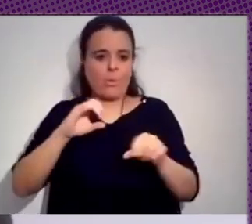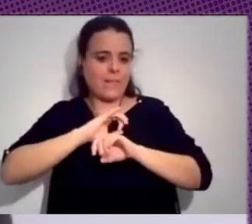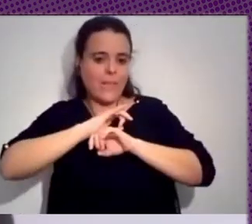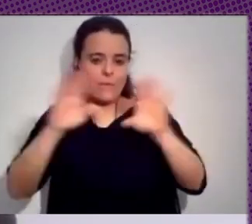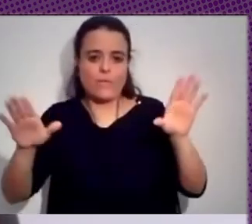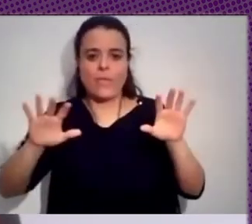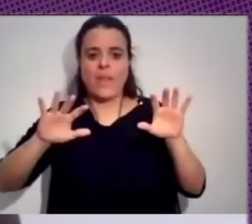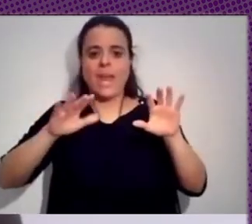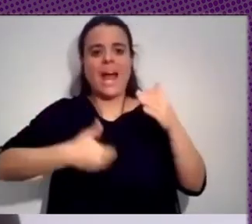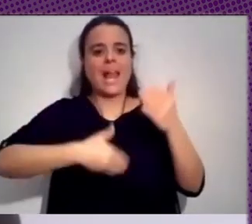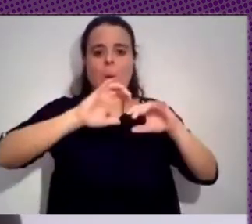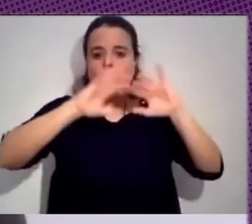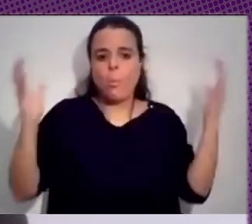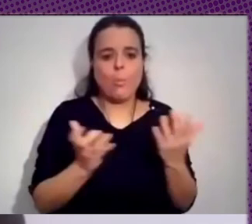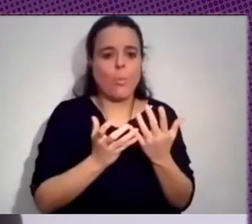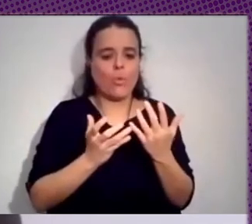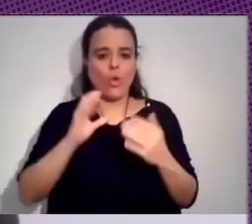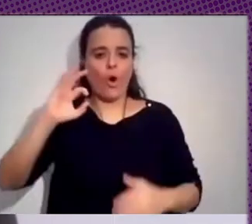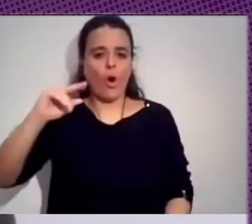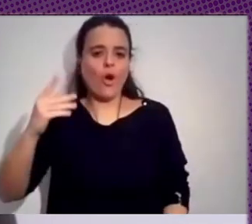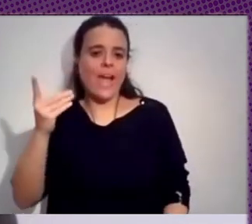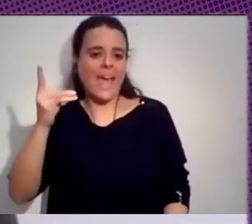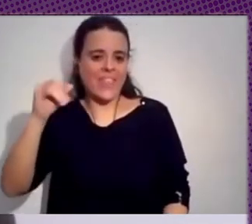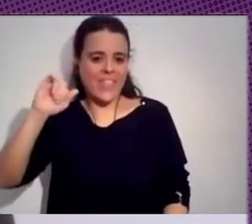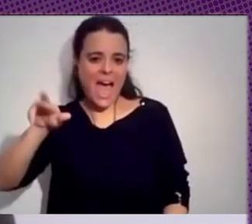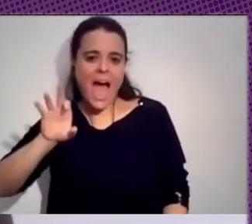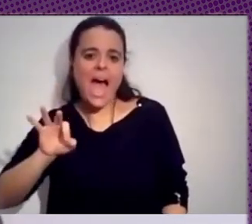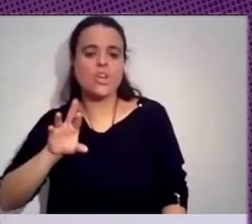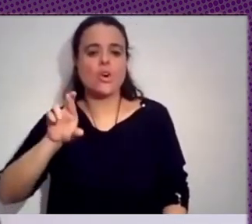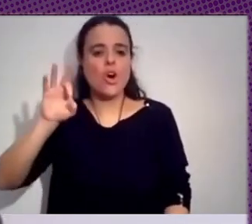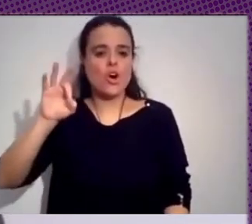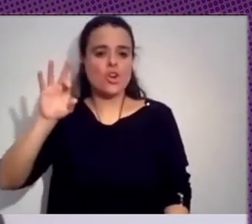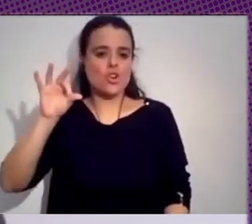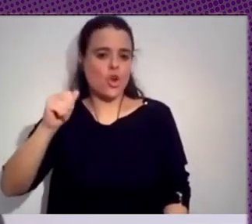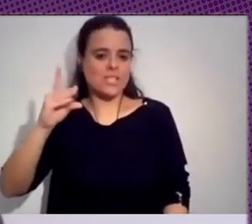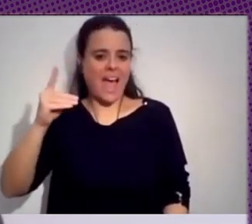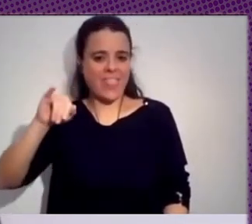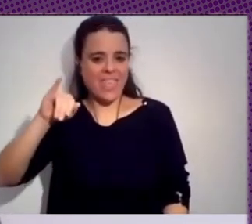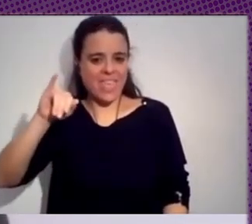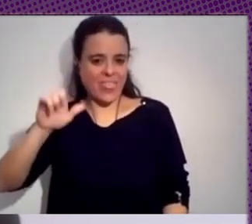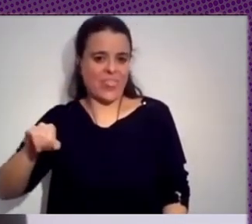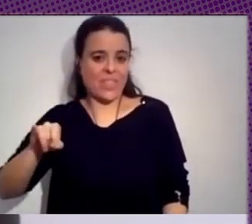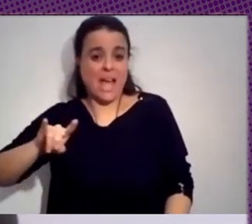a Rosa Díez, a Girauta, a Cayetana… Es son cuatro partidos políticos diferentes,